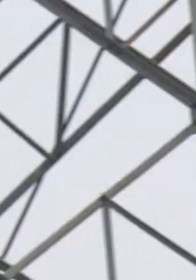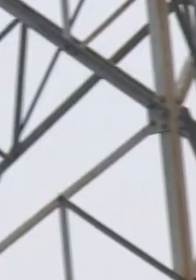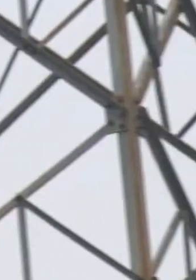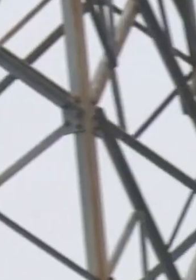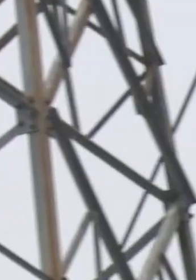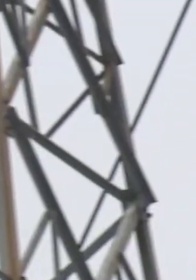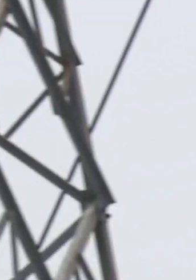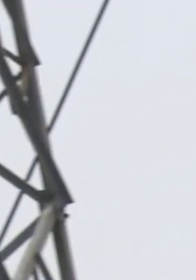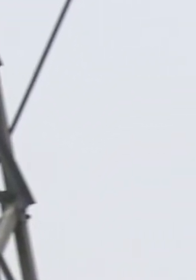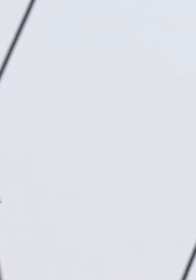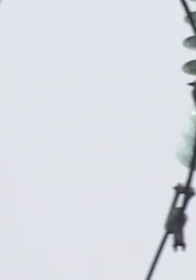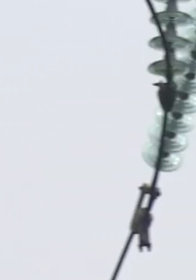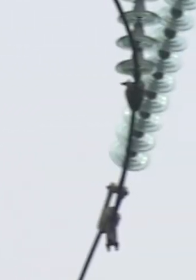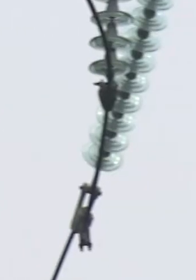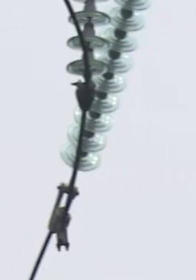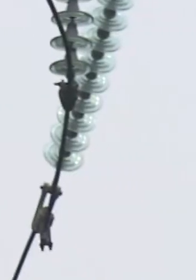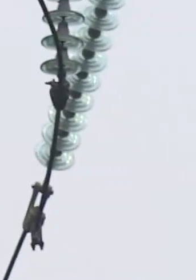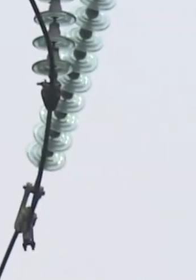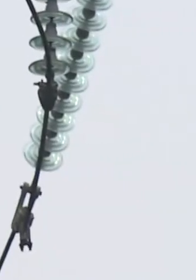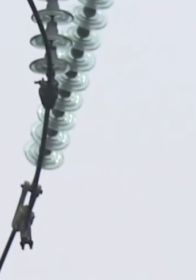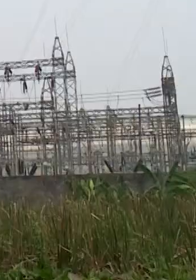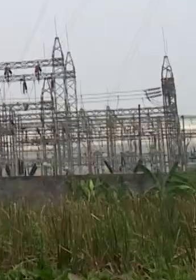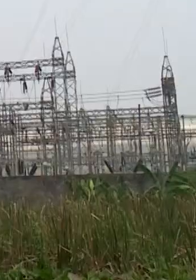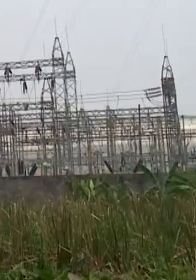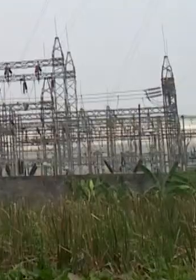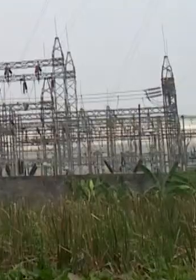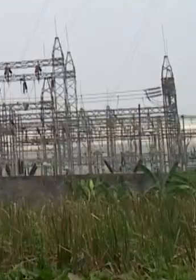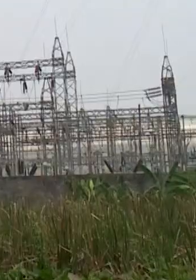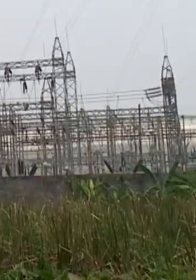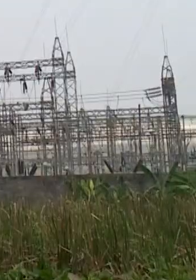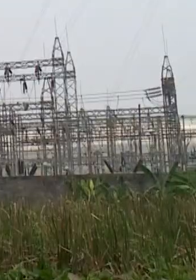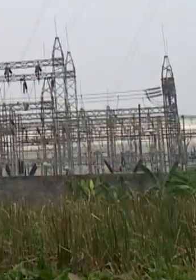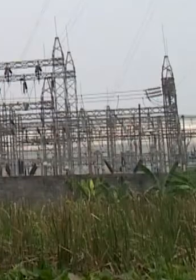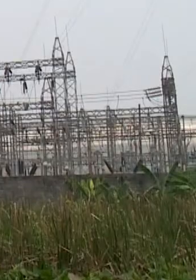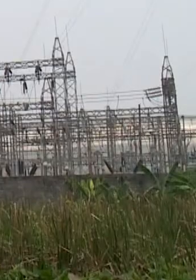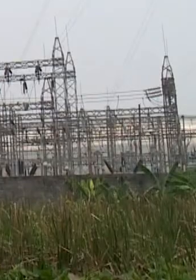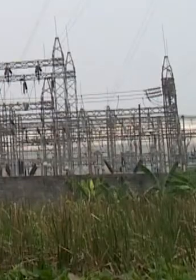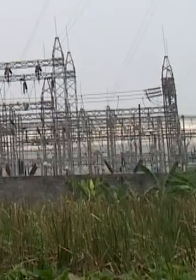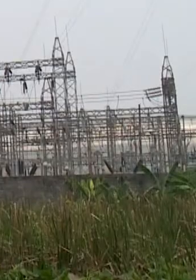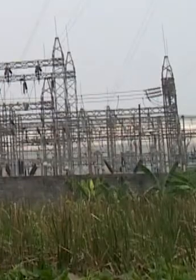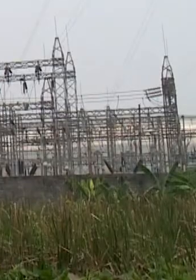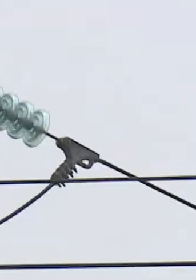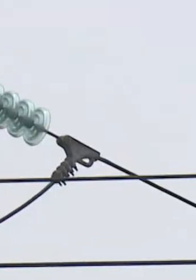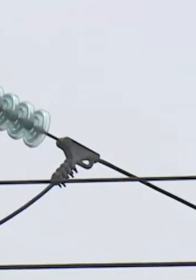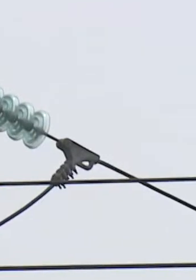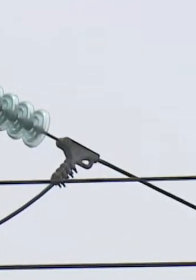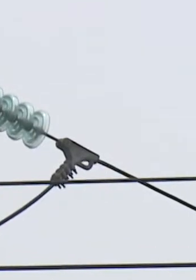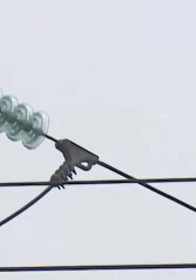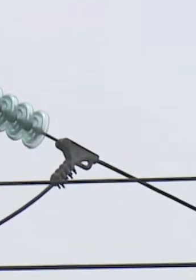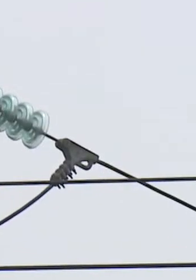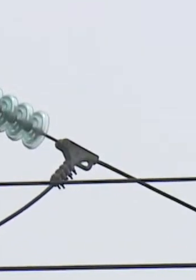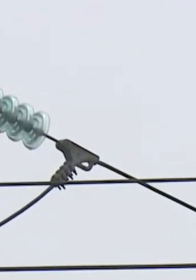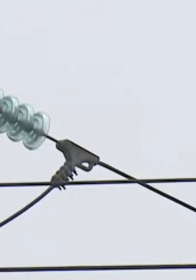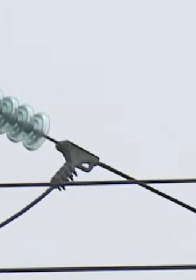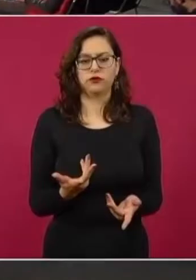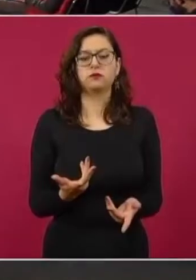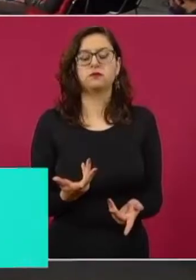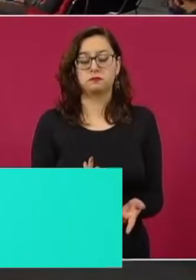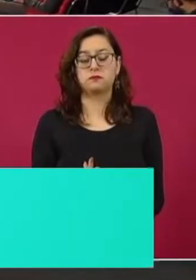México dijo debe conocer la importancia de fortalecer a la Comisión Federal de Electricidad y de la generación de energía.